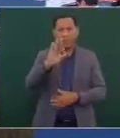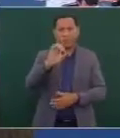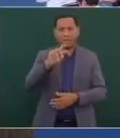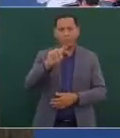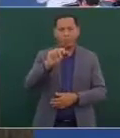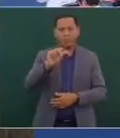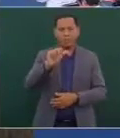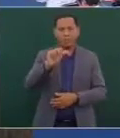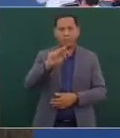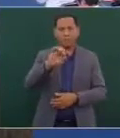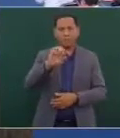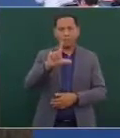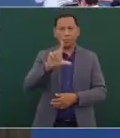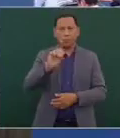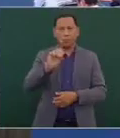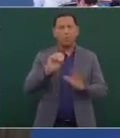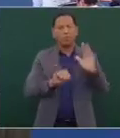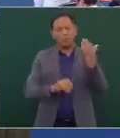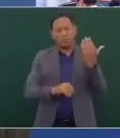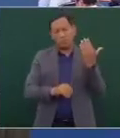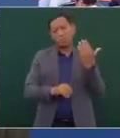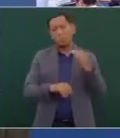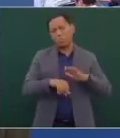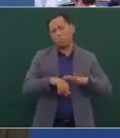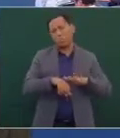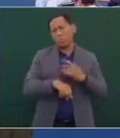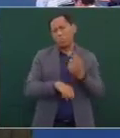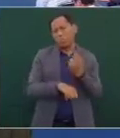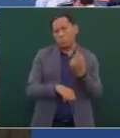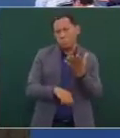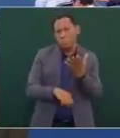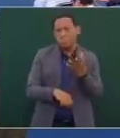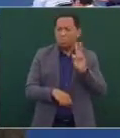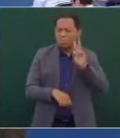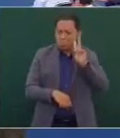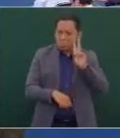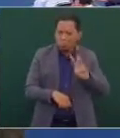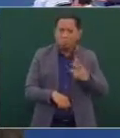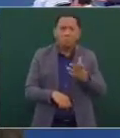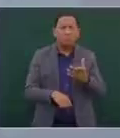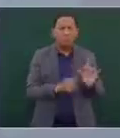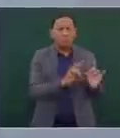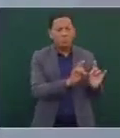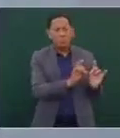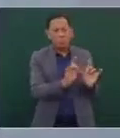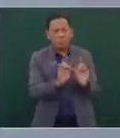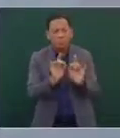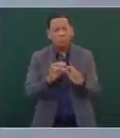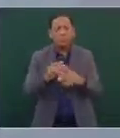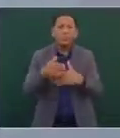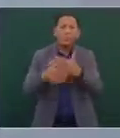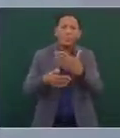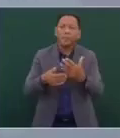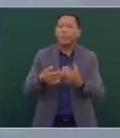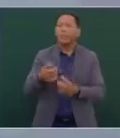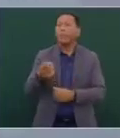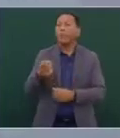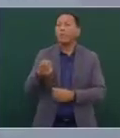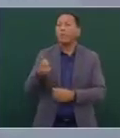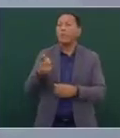reciente porque se produjo una polémica que fue lo que llevó a algunos